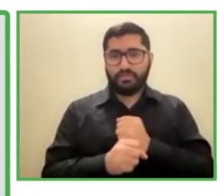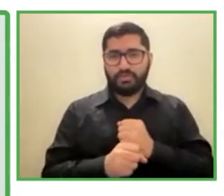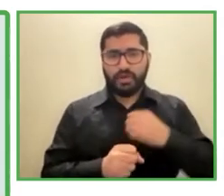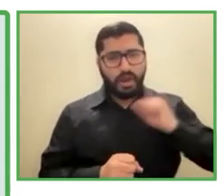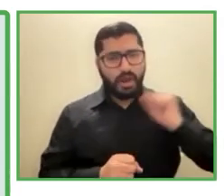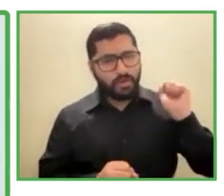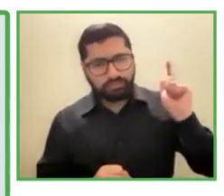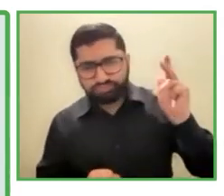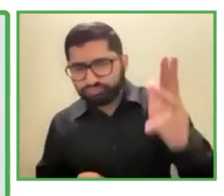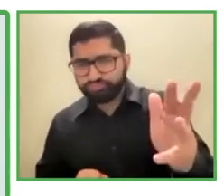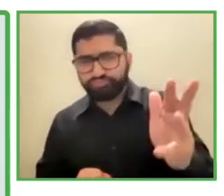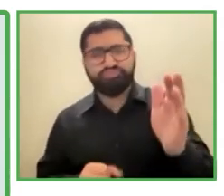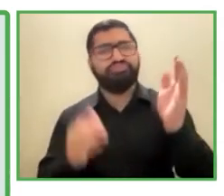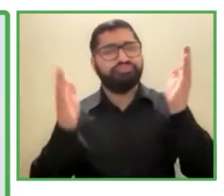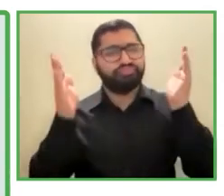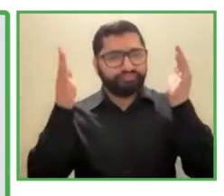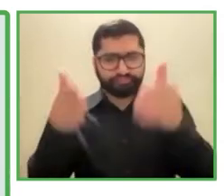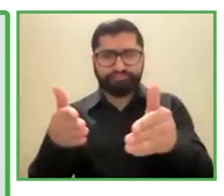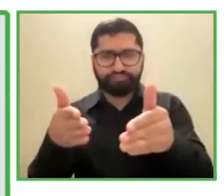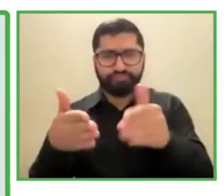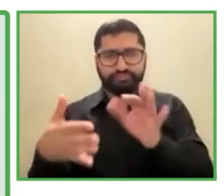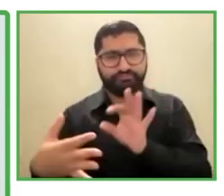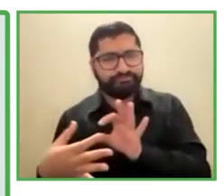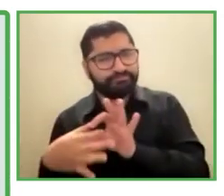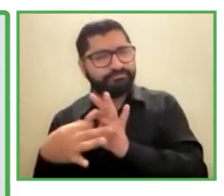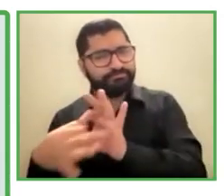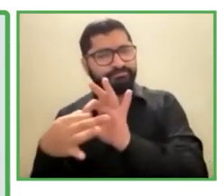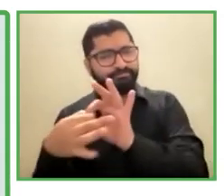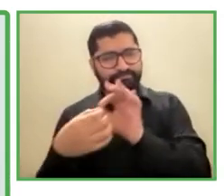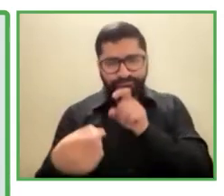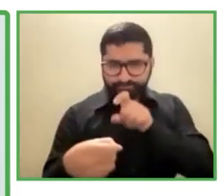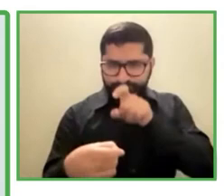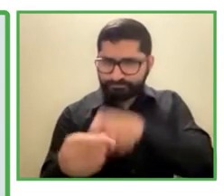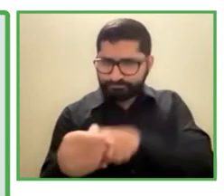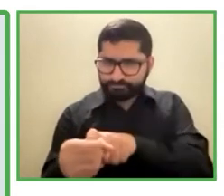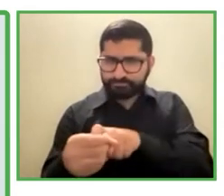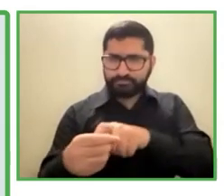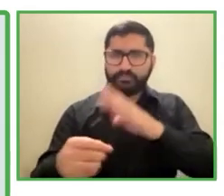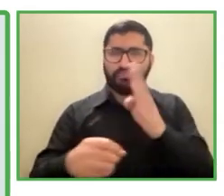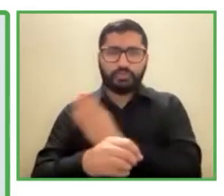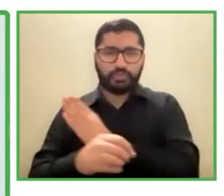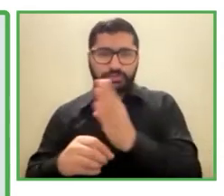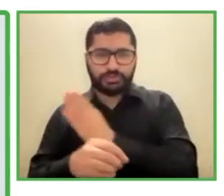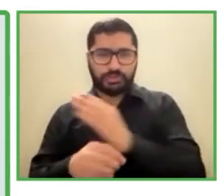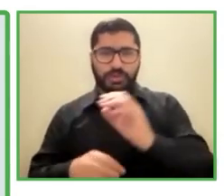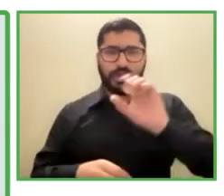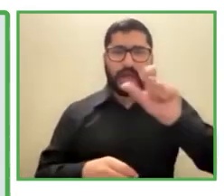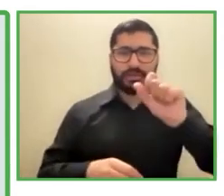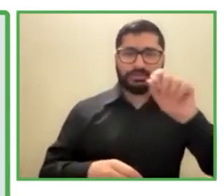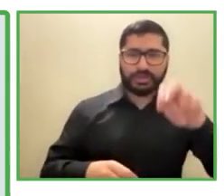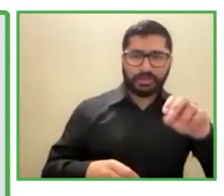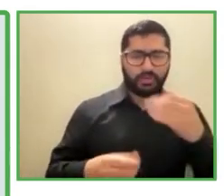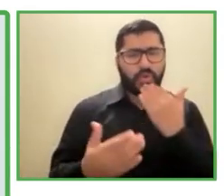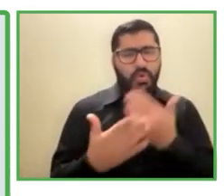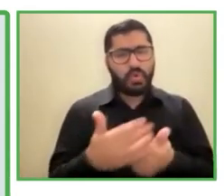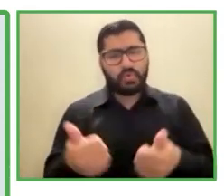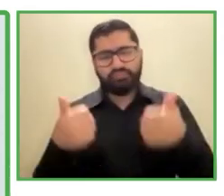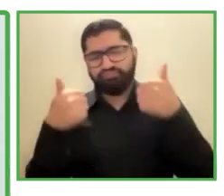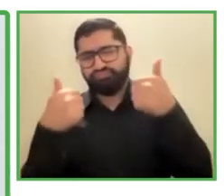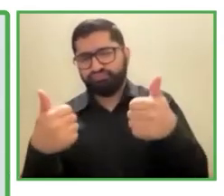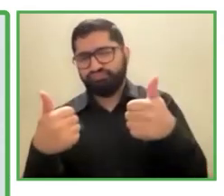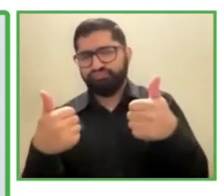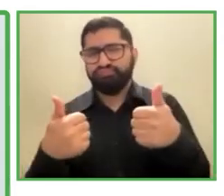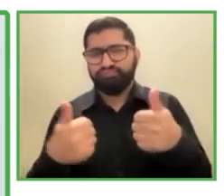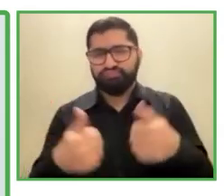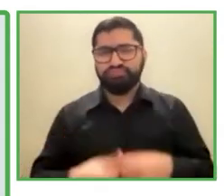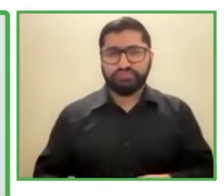Unirme a la empresa Gen Ashtim ha sido un placer para mí. sido realmente algo que me ha llevado a alcanzar